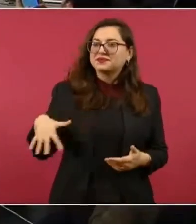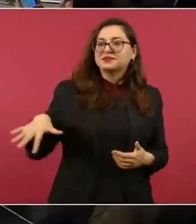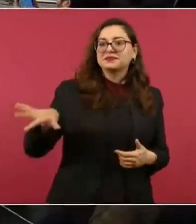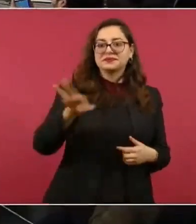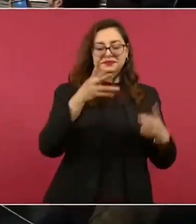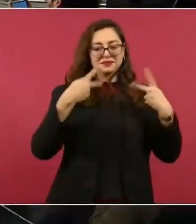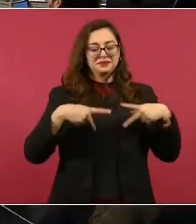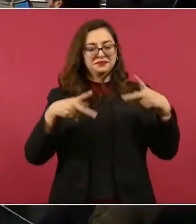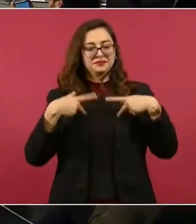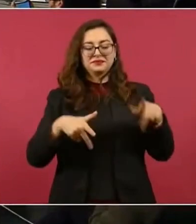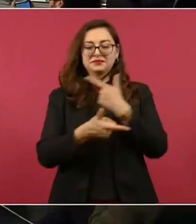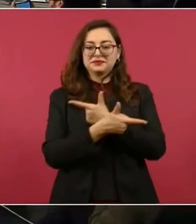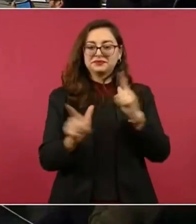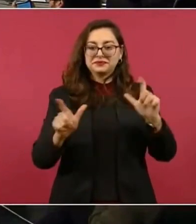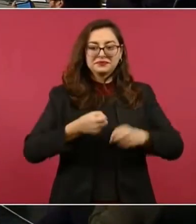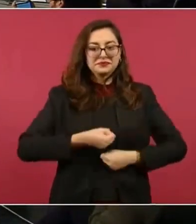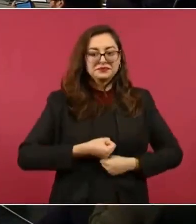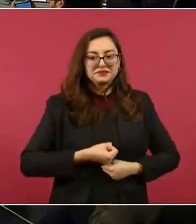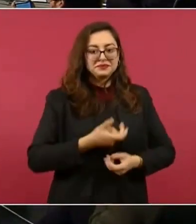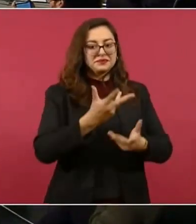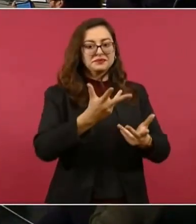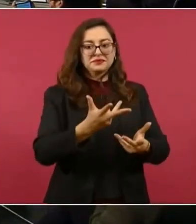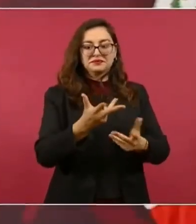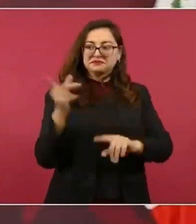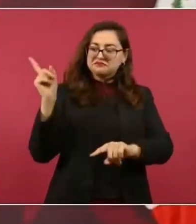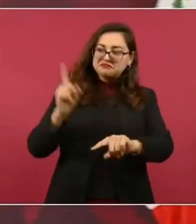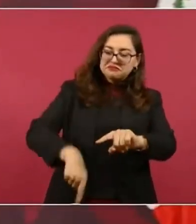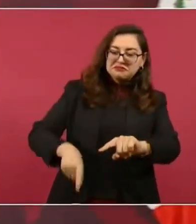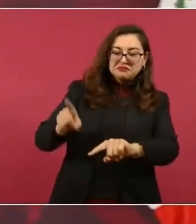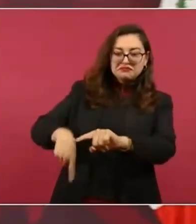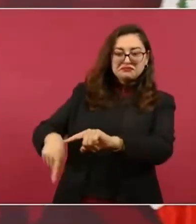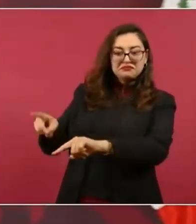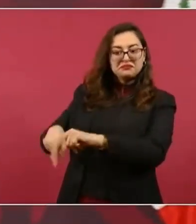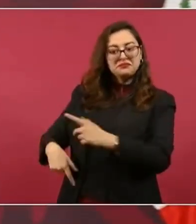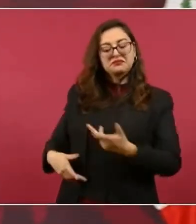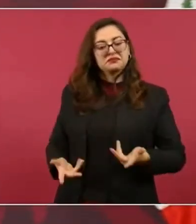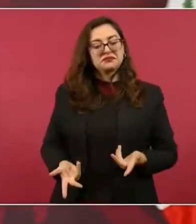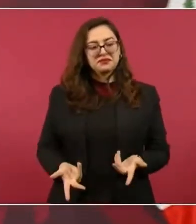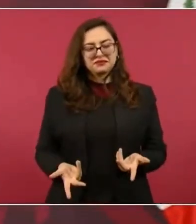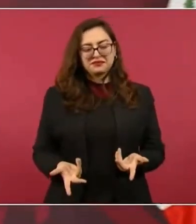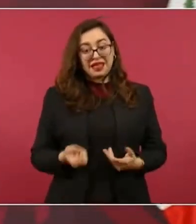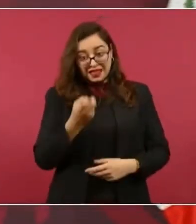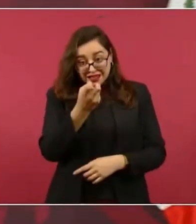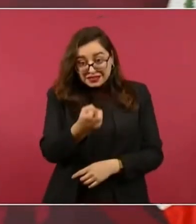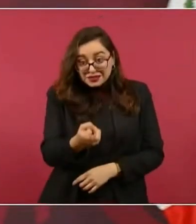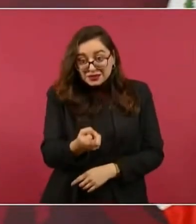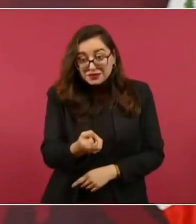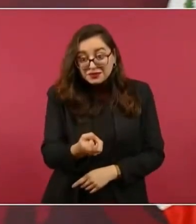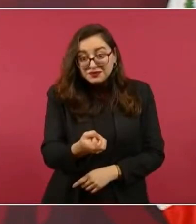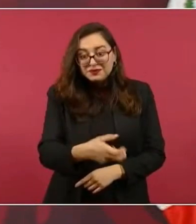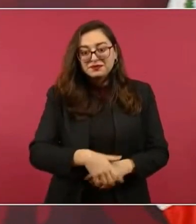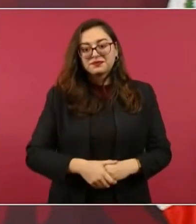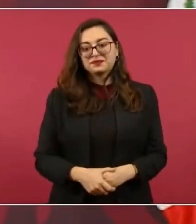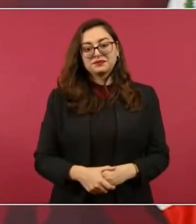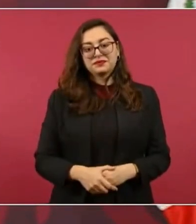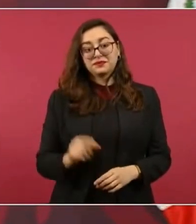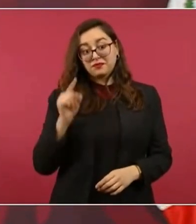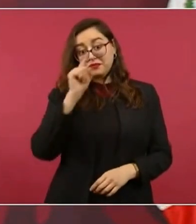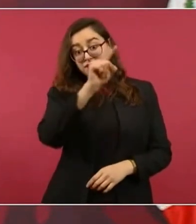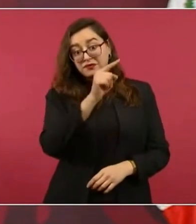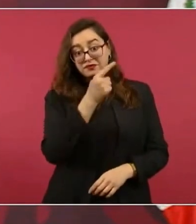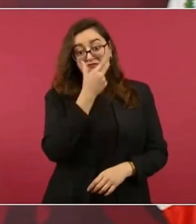y que además Assange no es